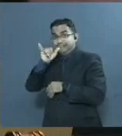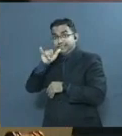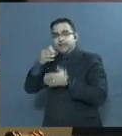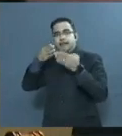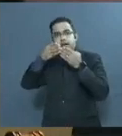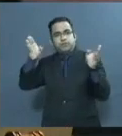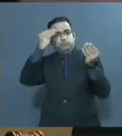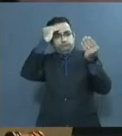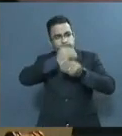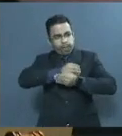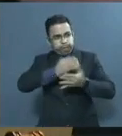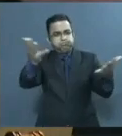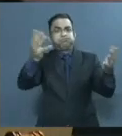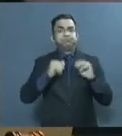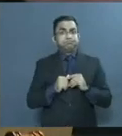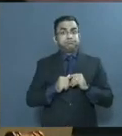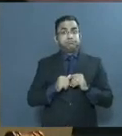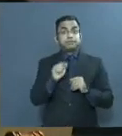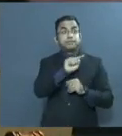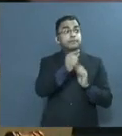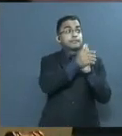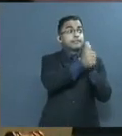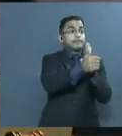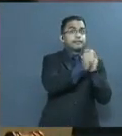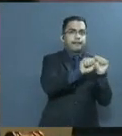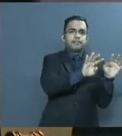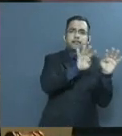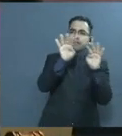parte de la ciudadanía y de los expertos.